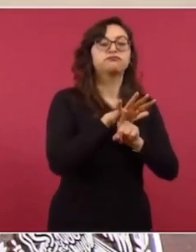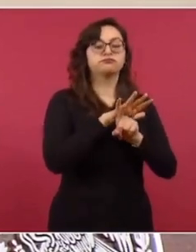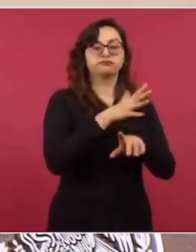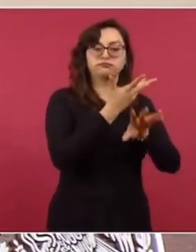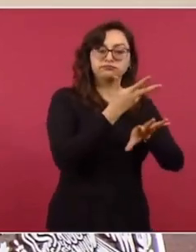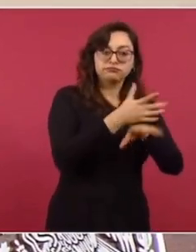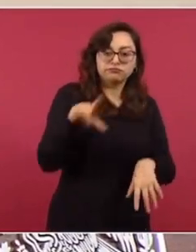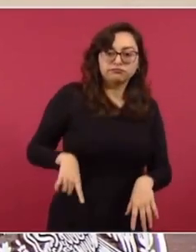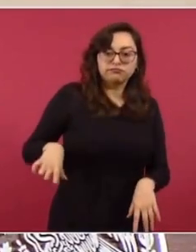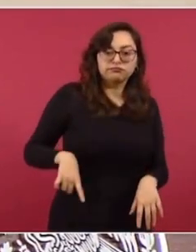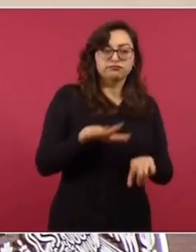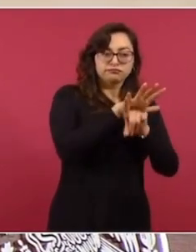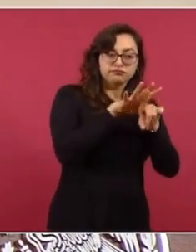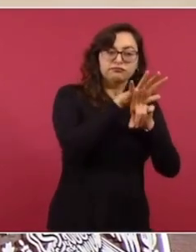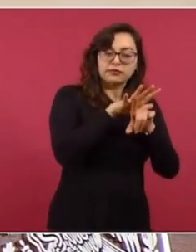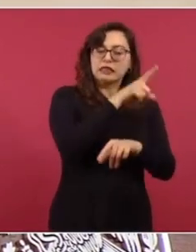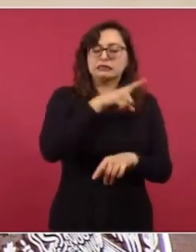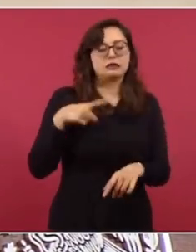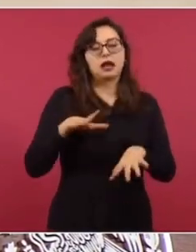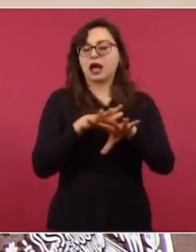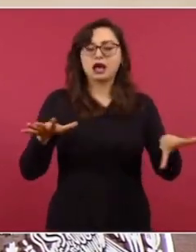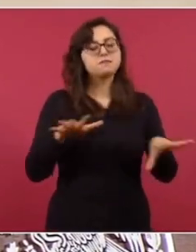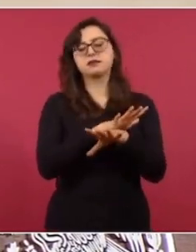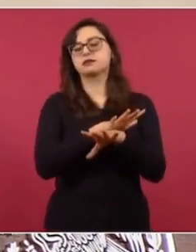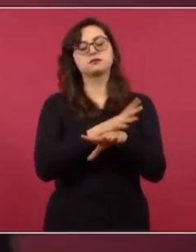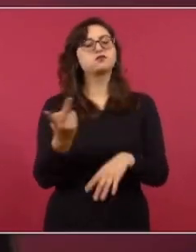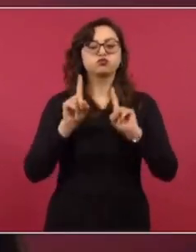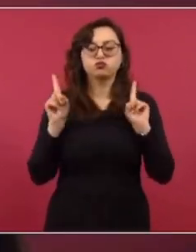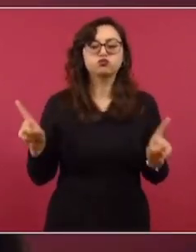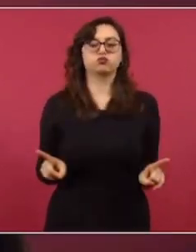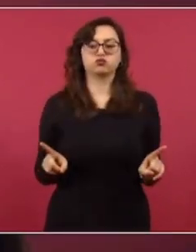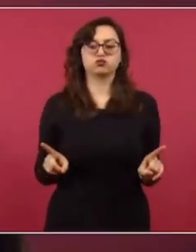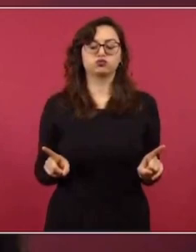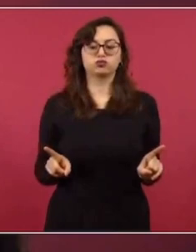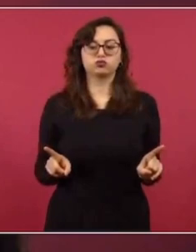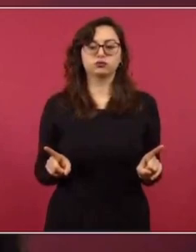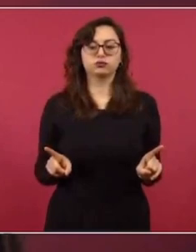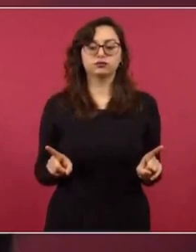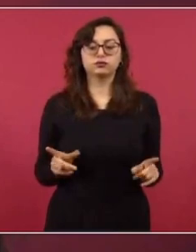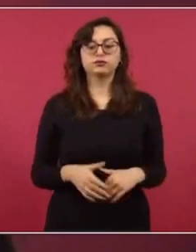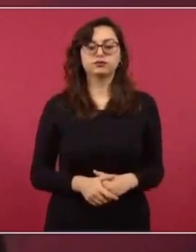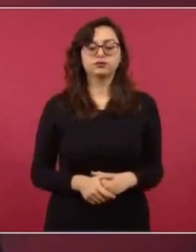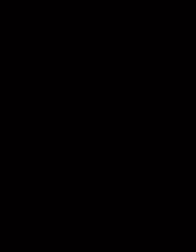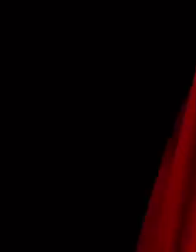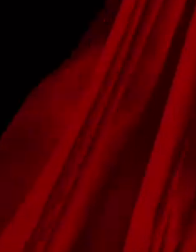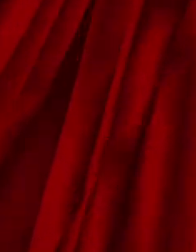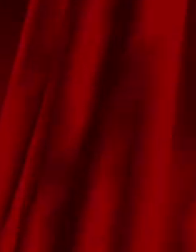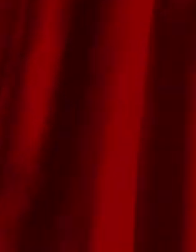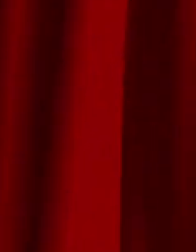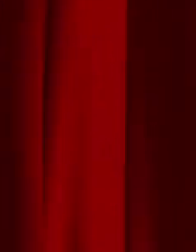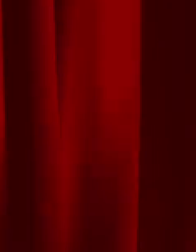gobierno de Estados Unidos de que haya un cambio en esa política porque es justo.